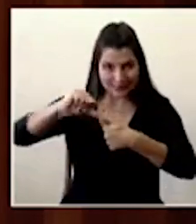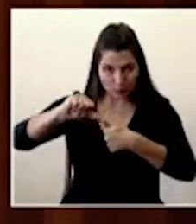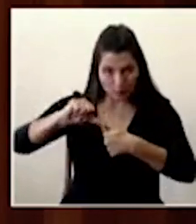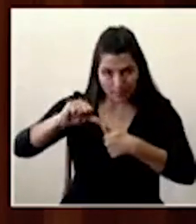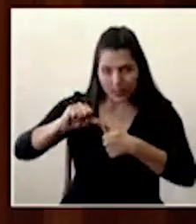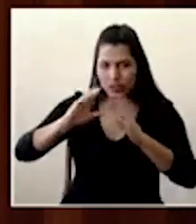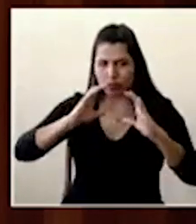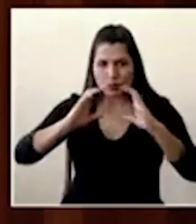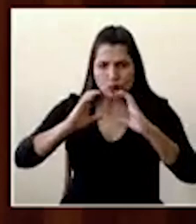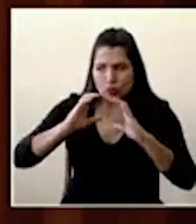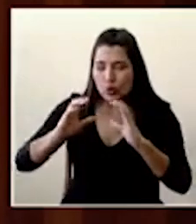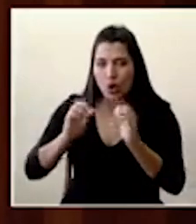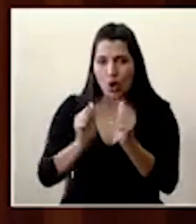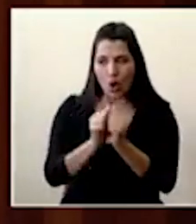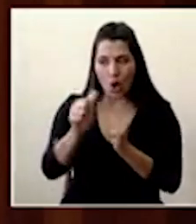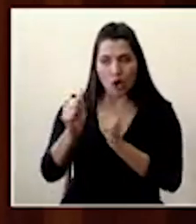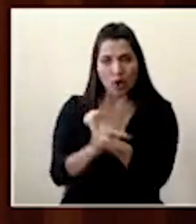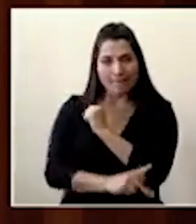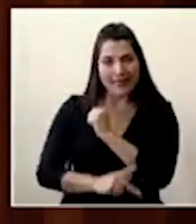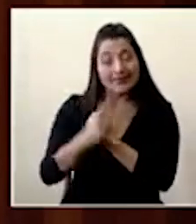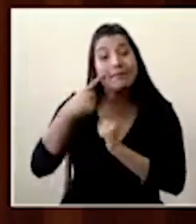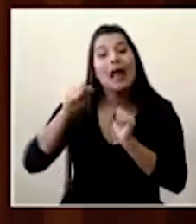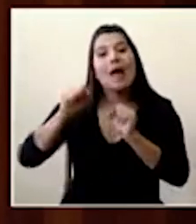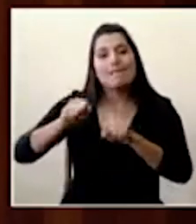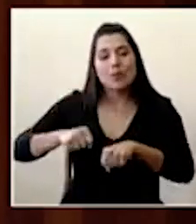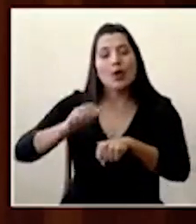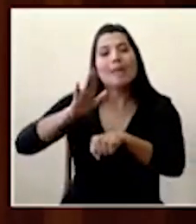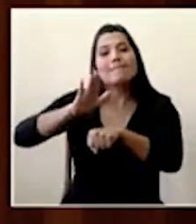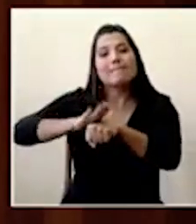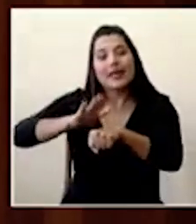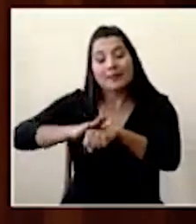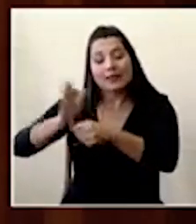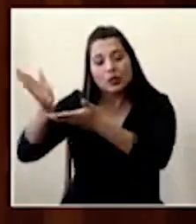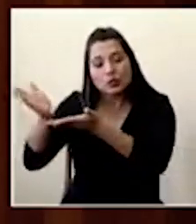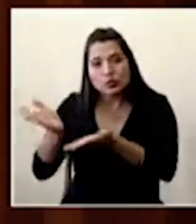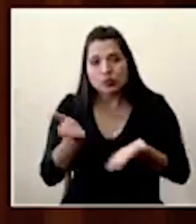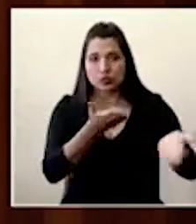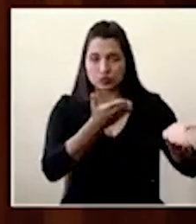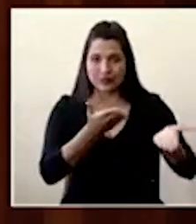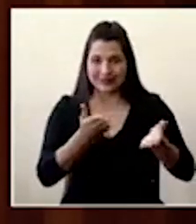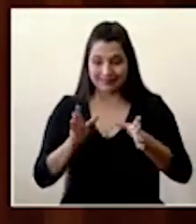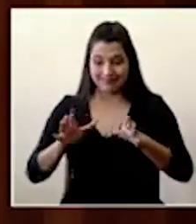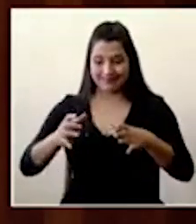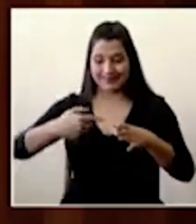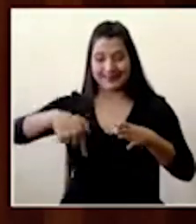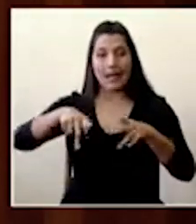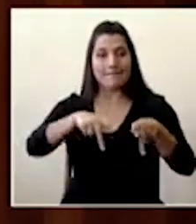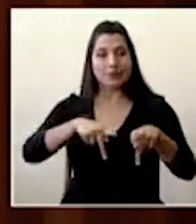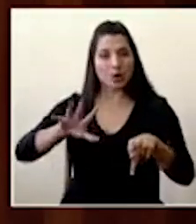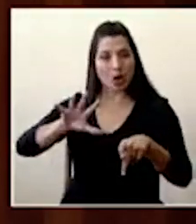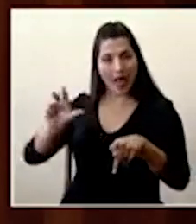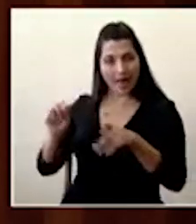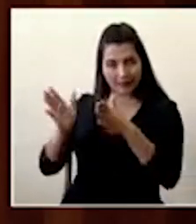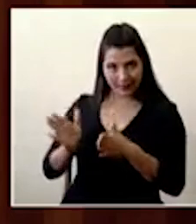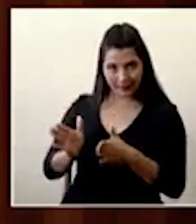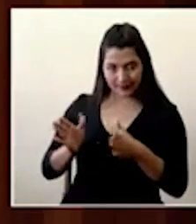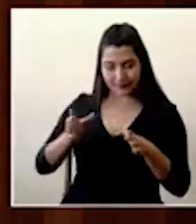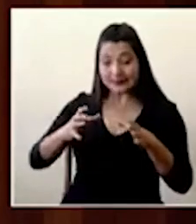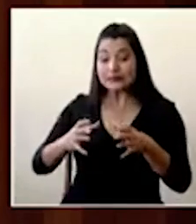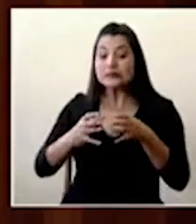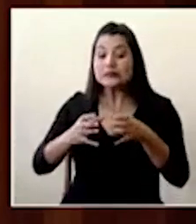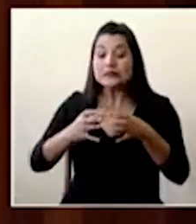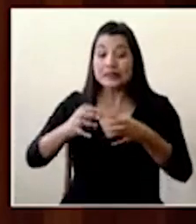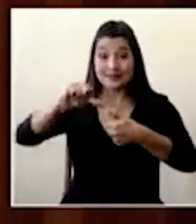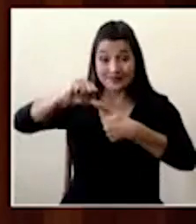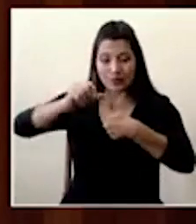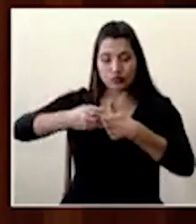para establecer un tránsito, un cordón, un pasadizo humanitario. Sin embargo, aclarar que a este momento no